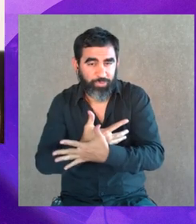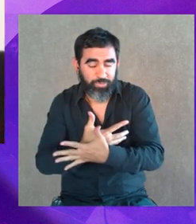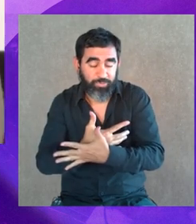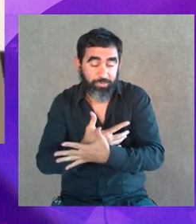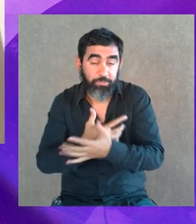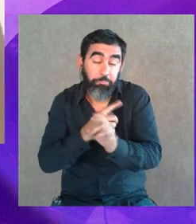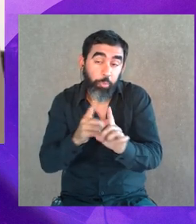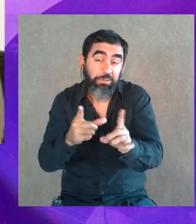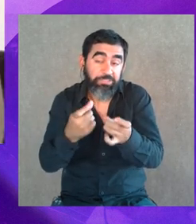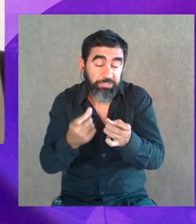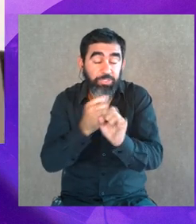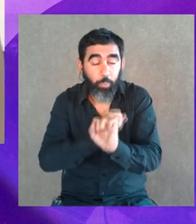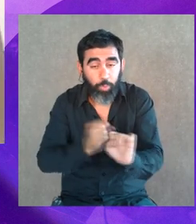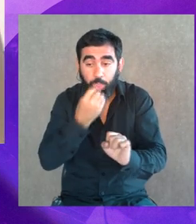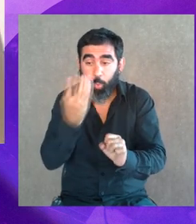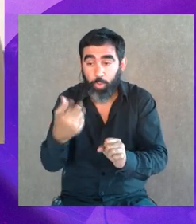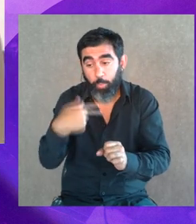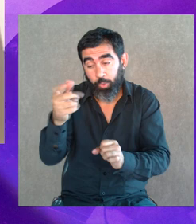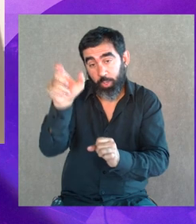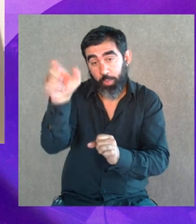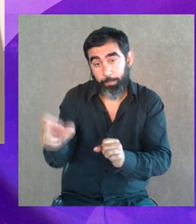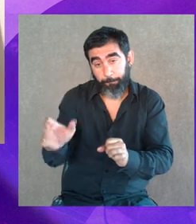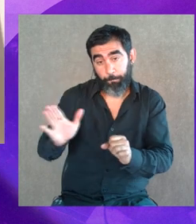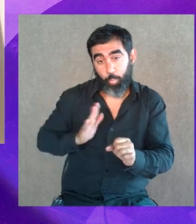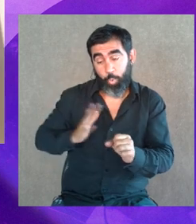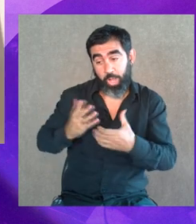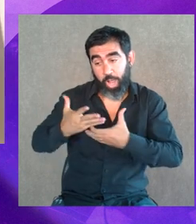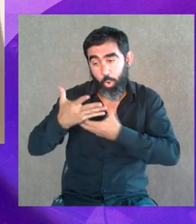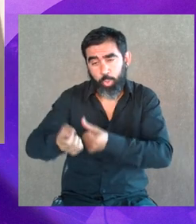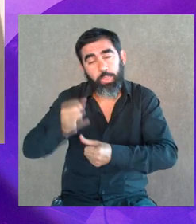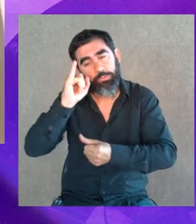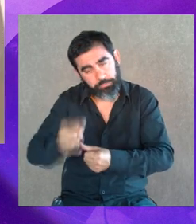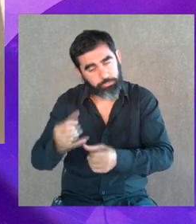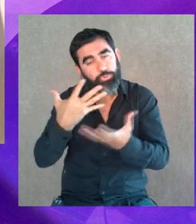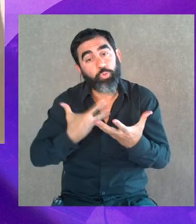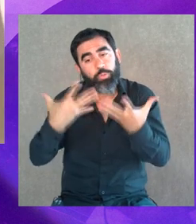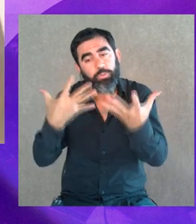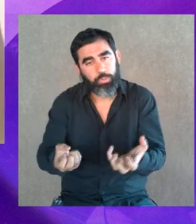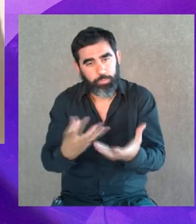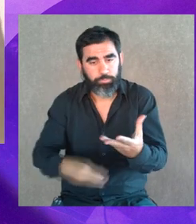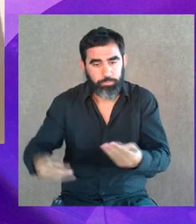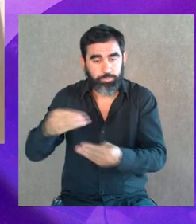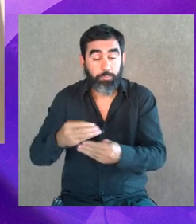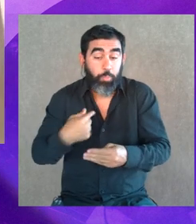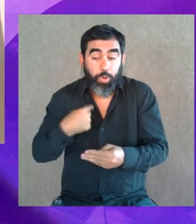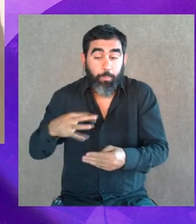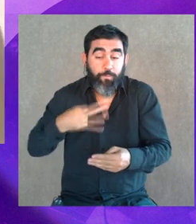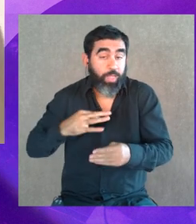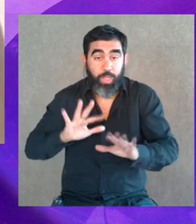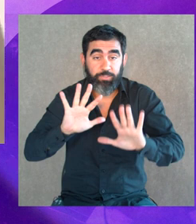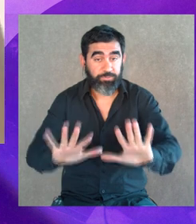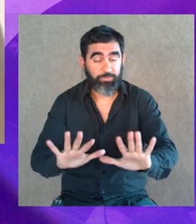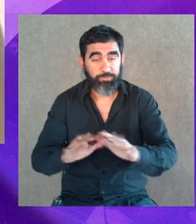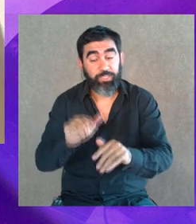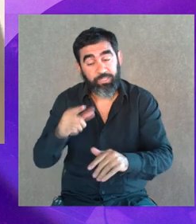no significativo que pueda llegar a ser para que otra mujer, puede ayudar, por supuesto que lo voy a poner, parte de mi vida también. Claro, obviamente.